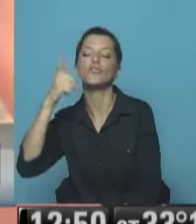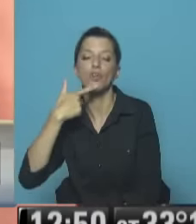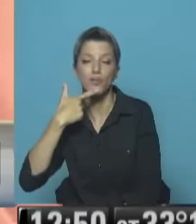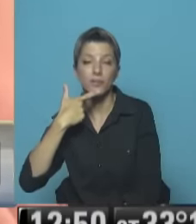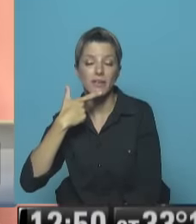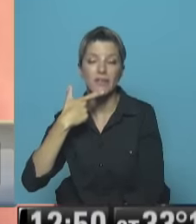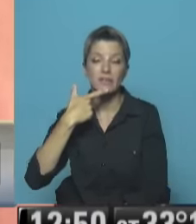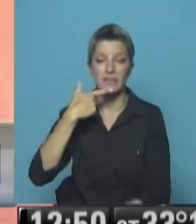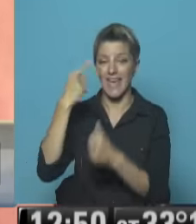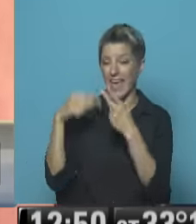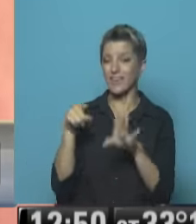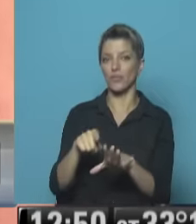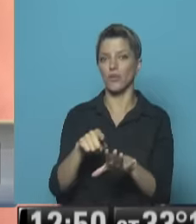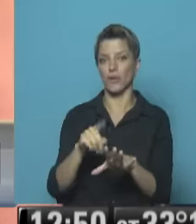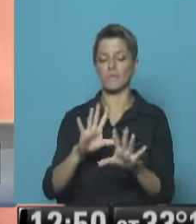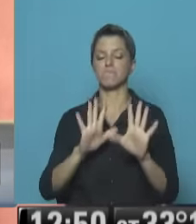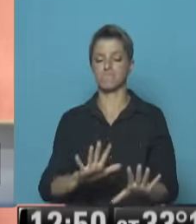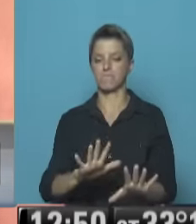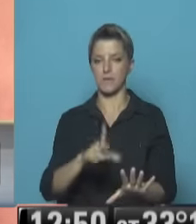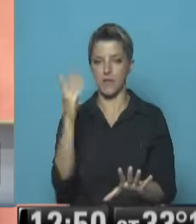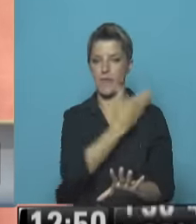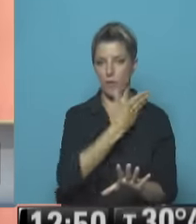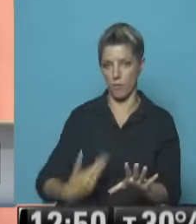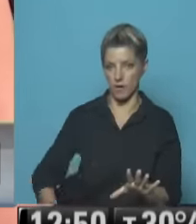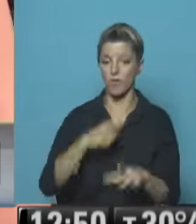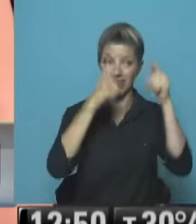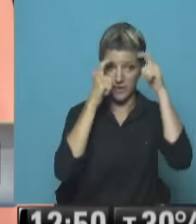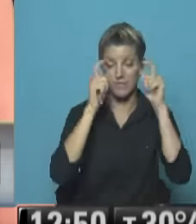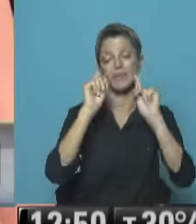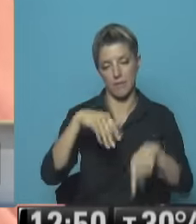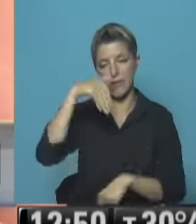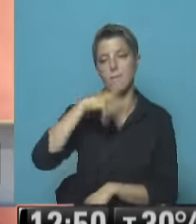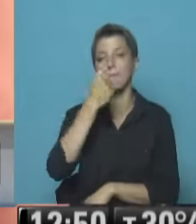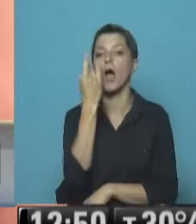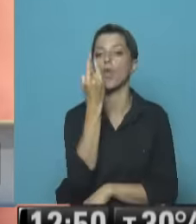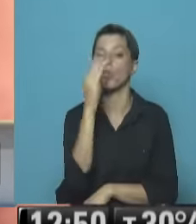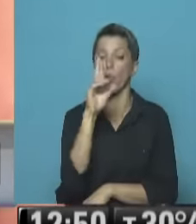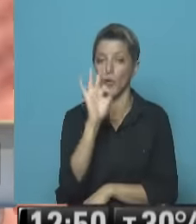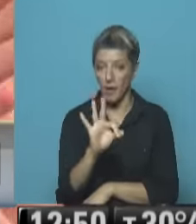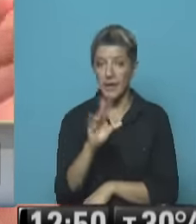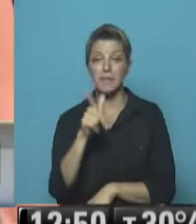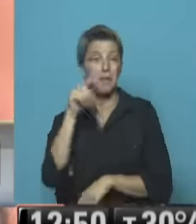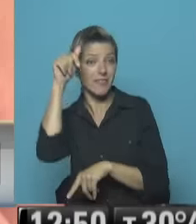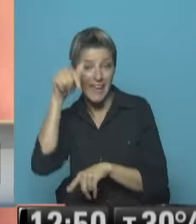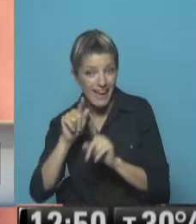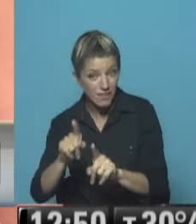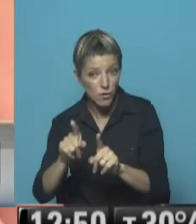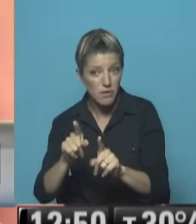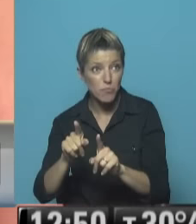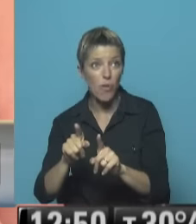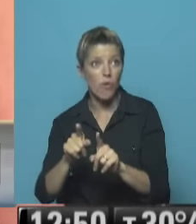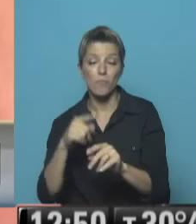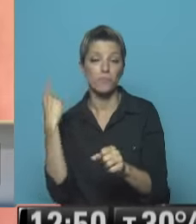eso Es lo insoportable Del gobierno De Chávez De Chávez Y de Maduro Y me parece que Sobre eso Es imposible Una